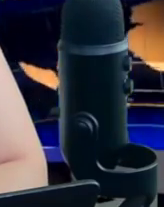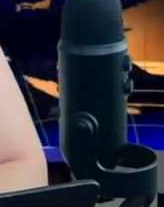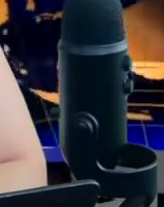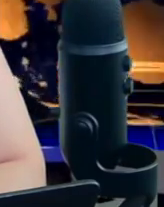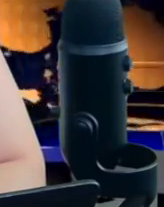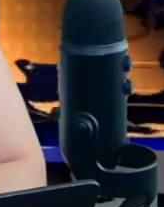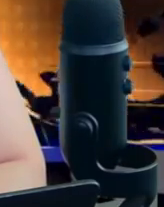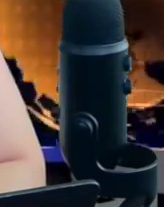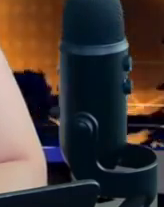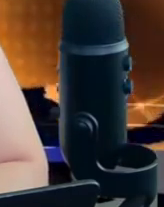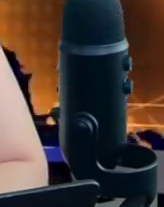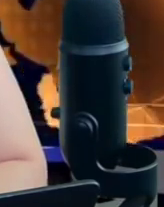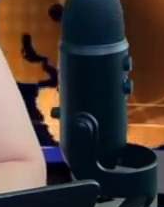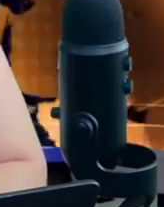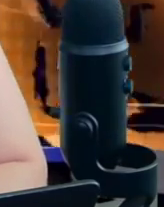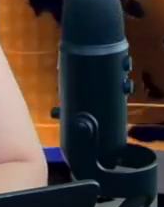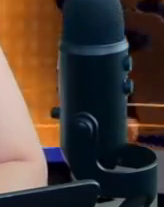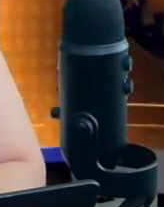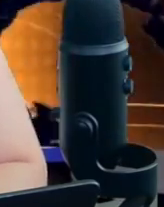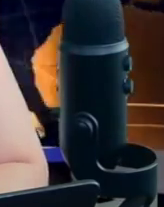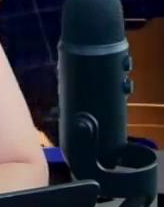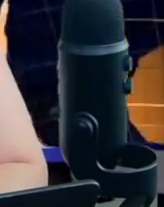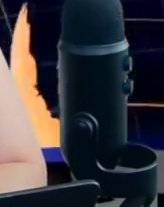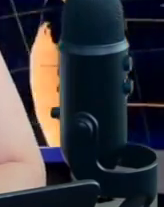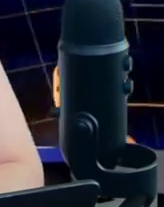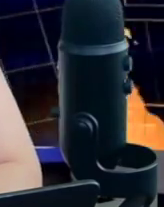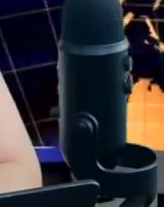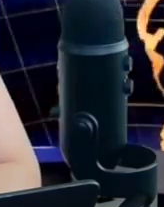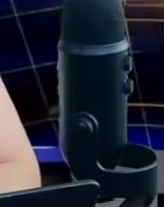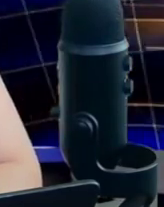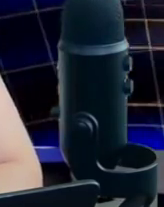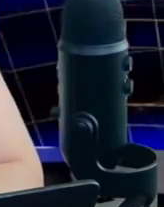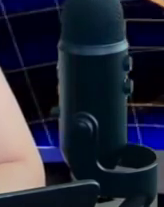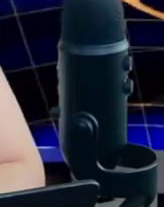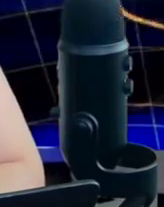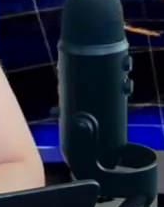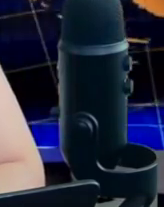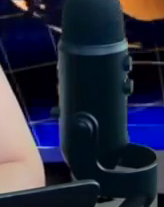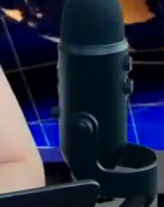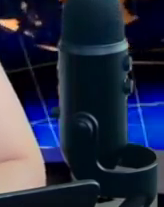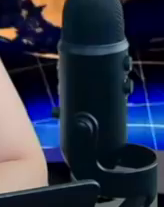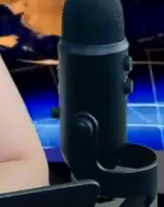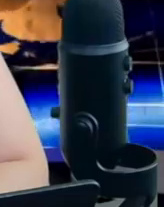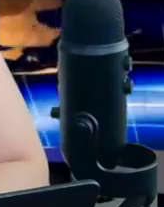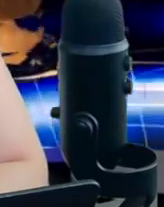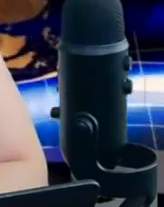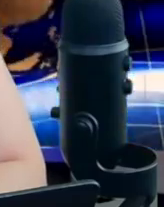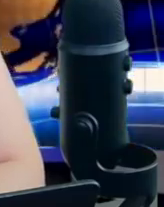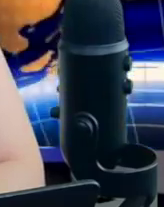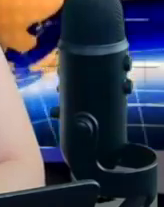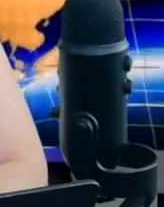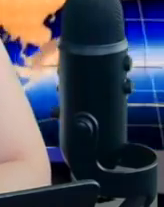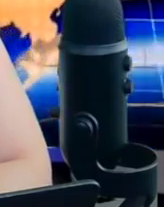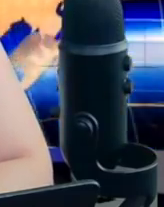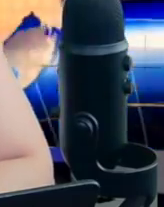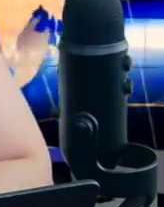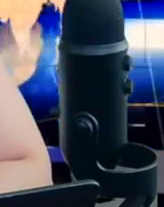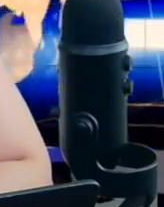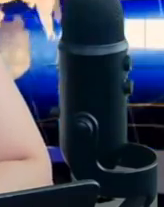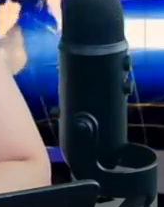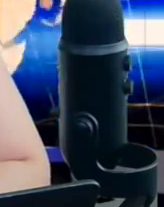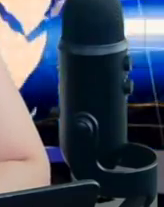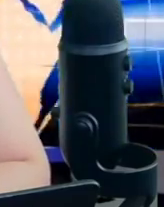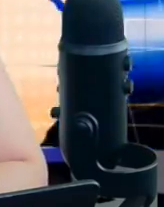Mexicana se entere para que no nos quieran seguir mintiendo estos neoliberales conservadores. Con esto concluimos,